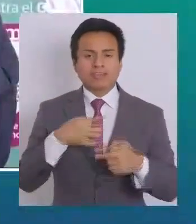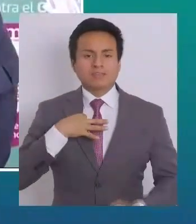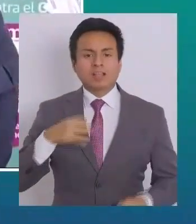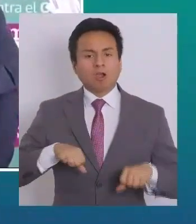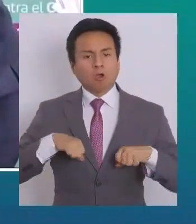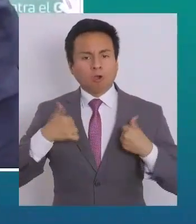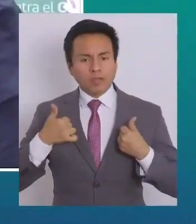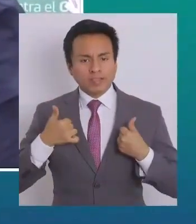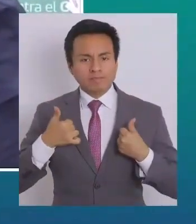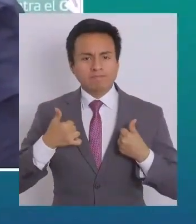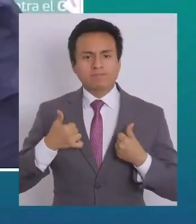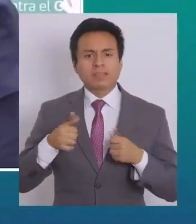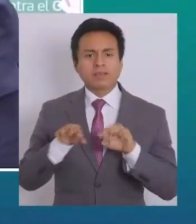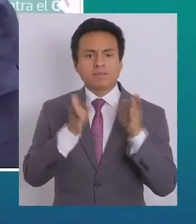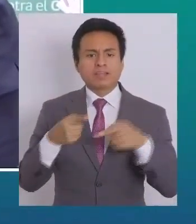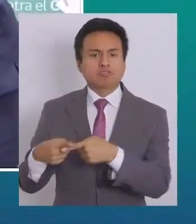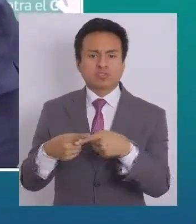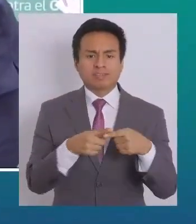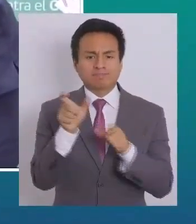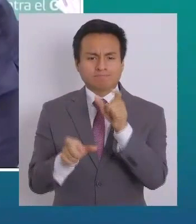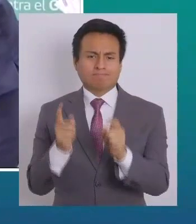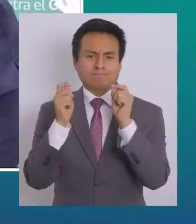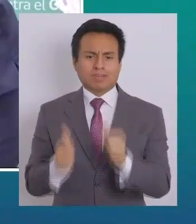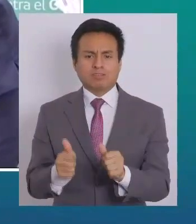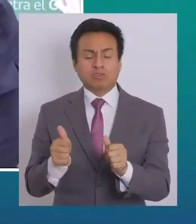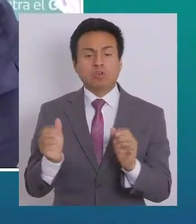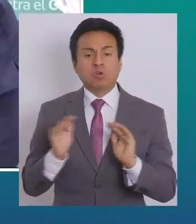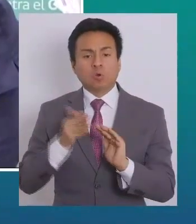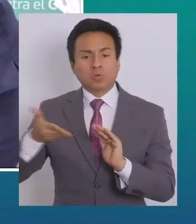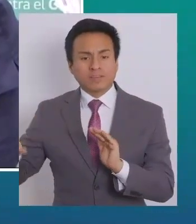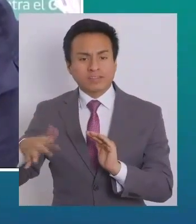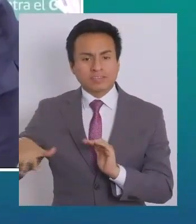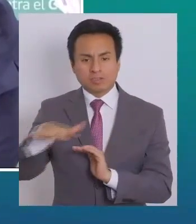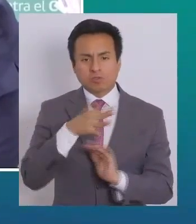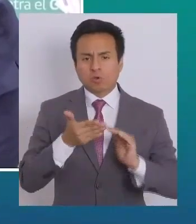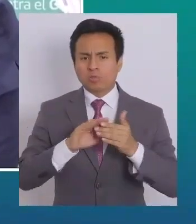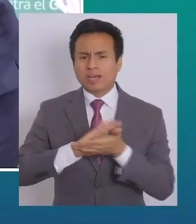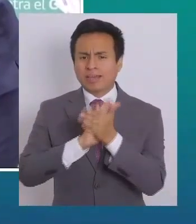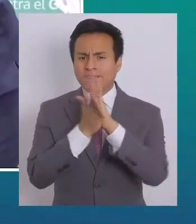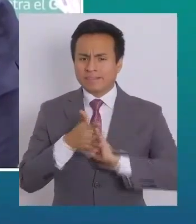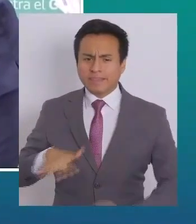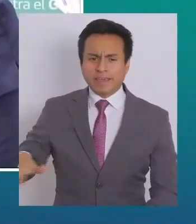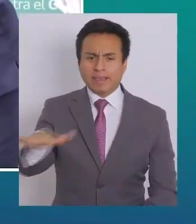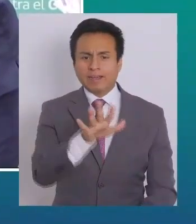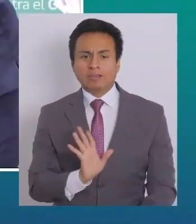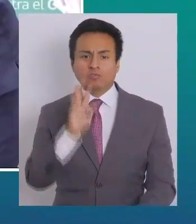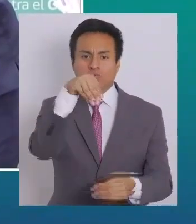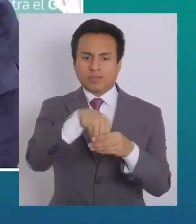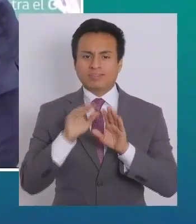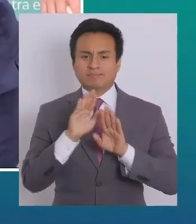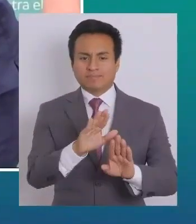jóvenes, mesas sociales y expertos, incluso las juntas de vecinos, la comunidad entera debe sumarse a esta